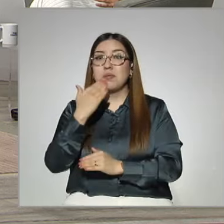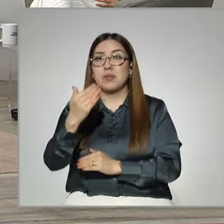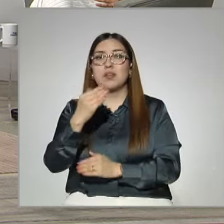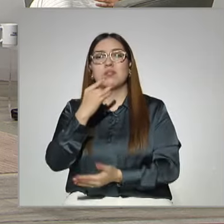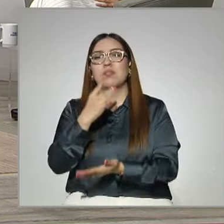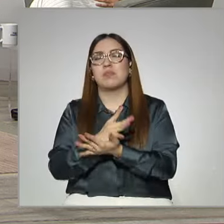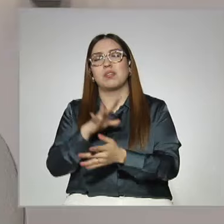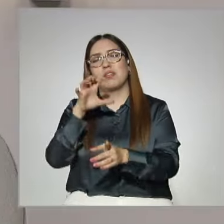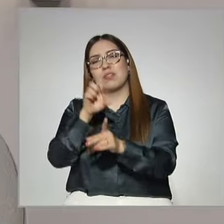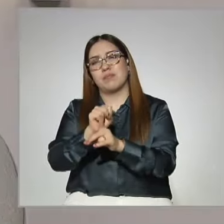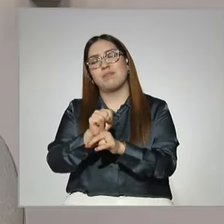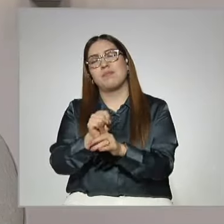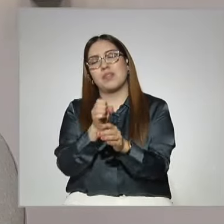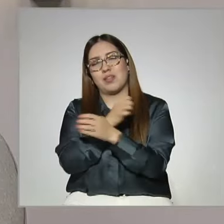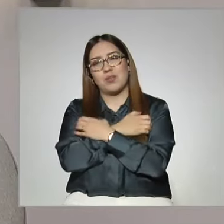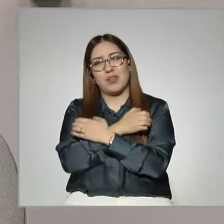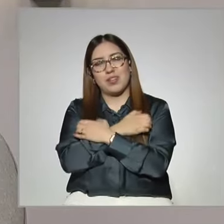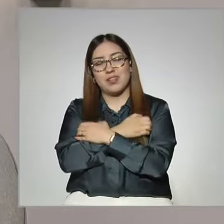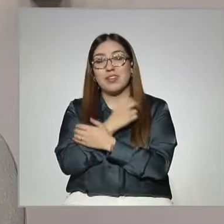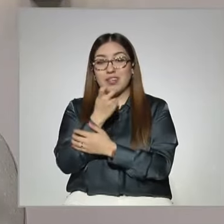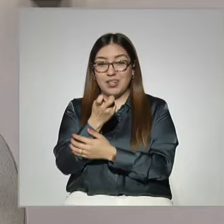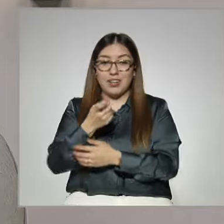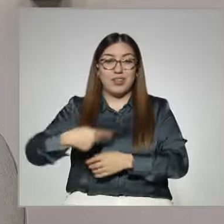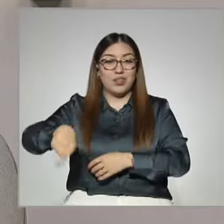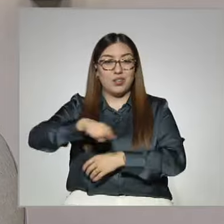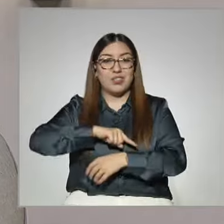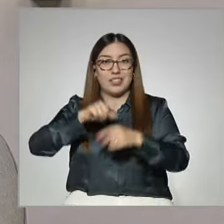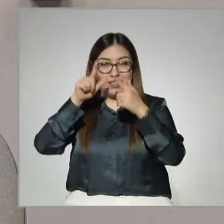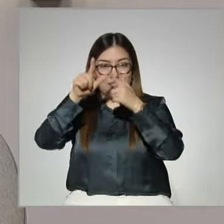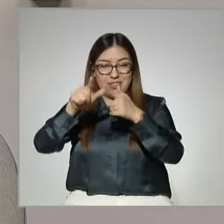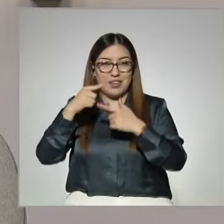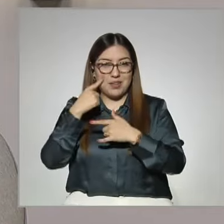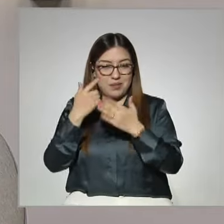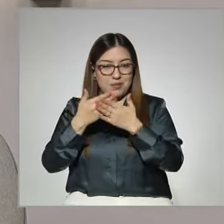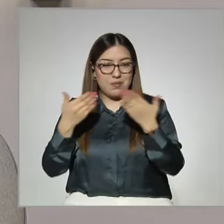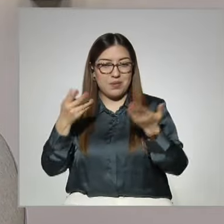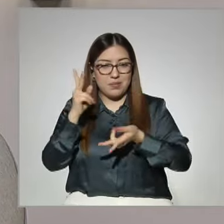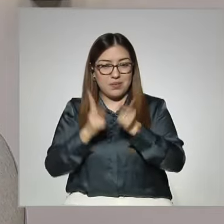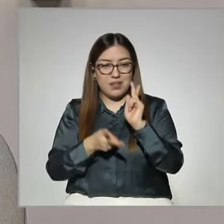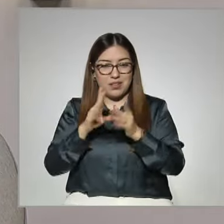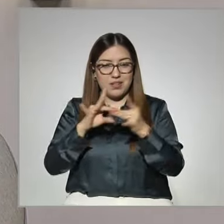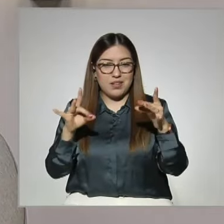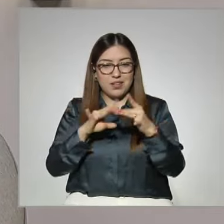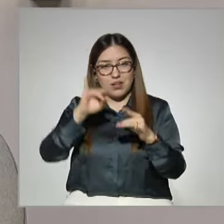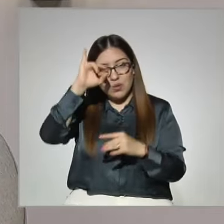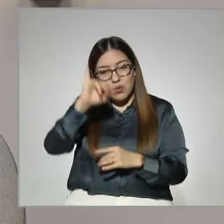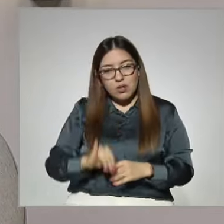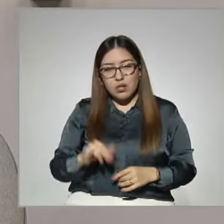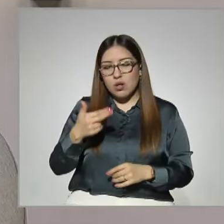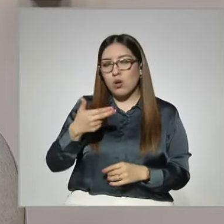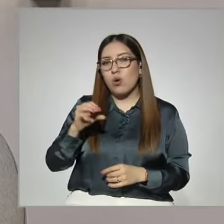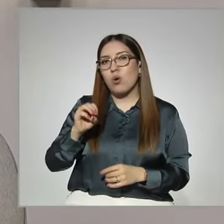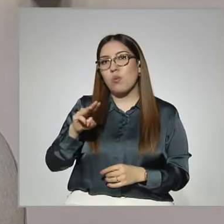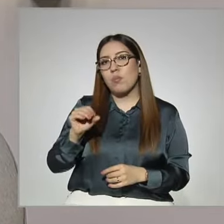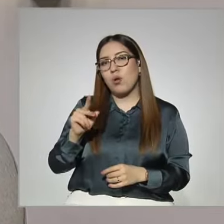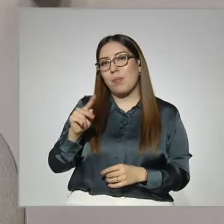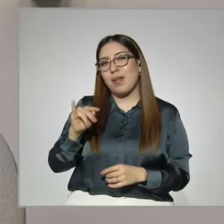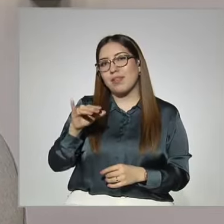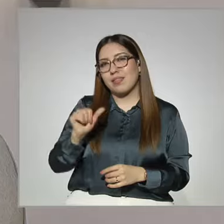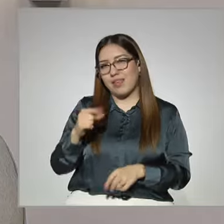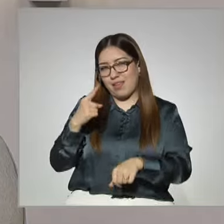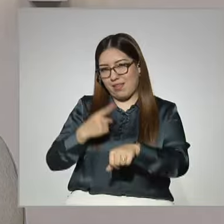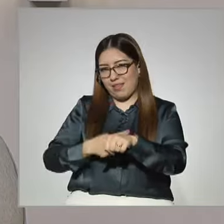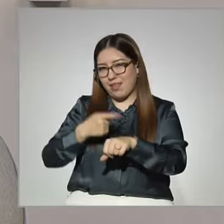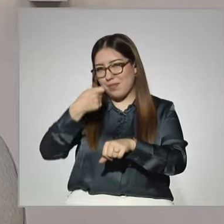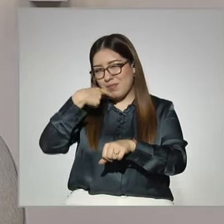educación. Y ahí están las posibilidades de continuarla y retomarla. Tenemos homeopatía todos los jueves. Les presentamos esta cápsula y regresamos para